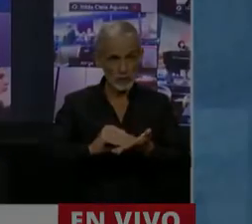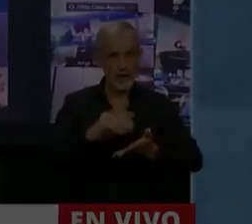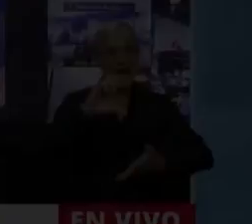Campagnoli.